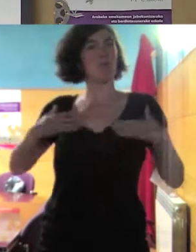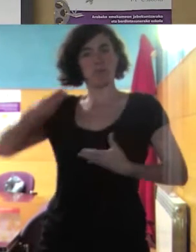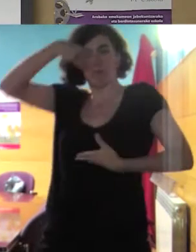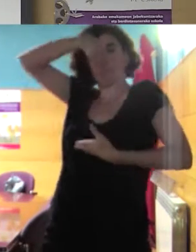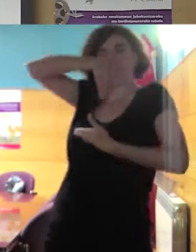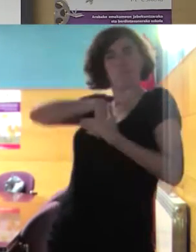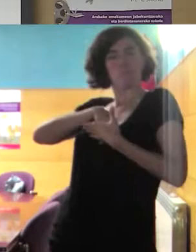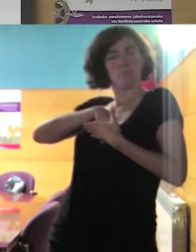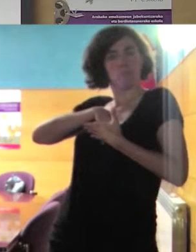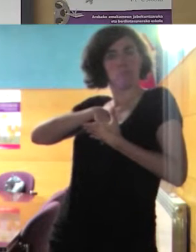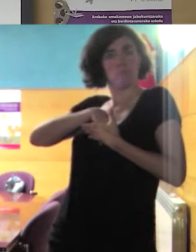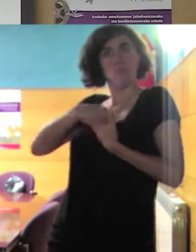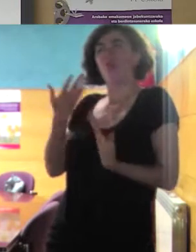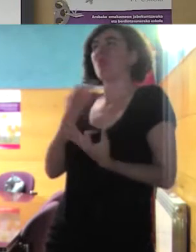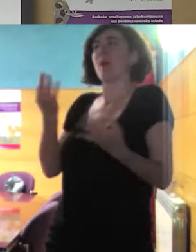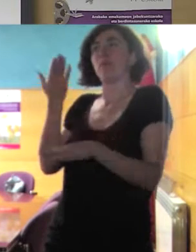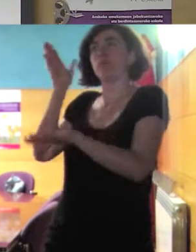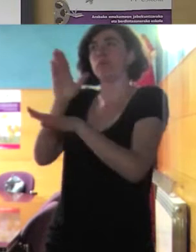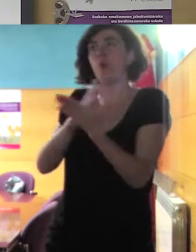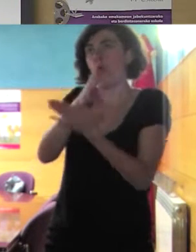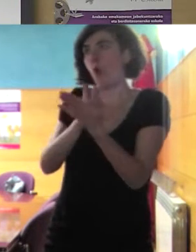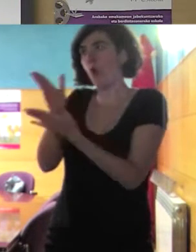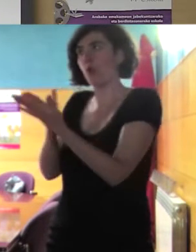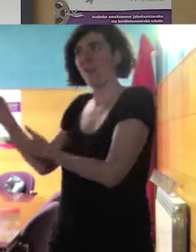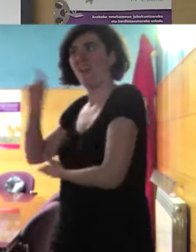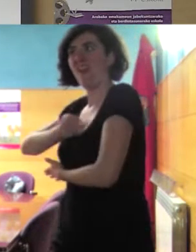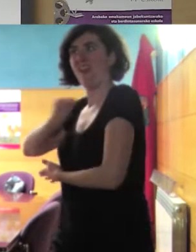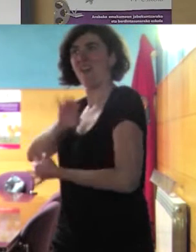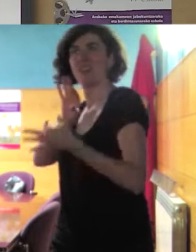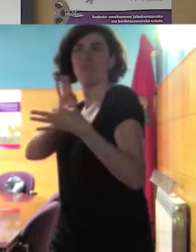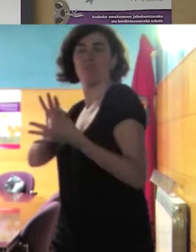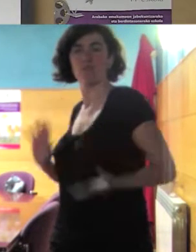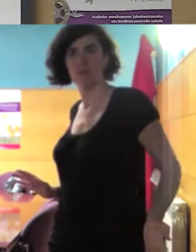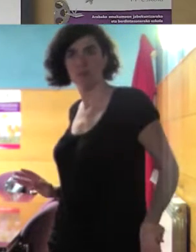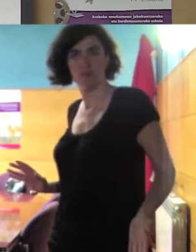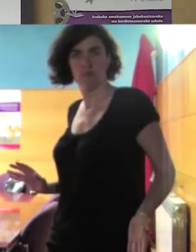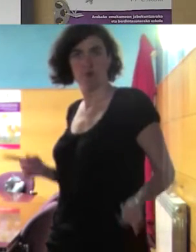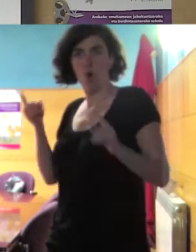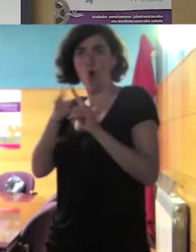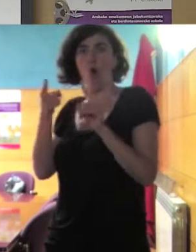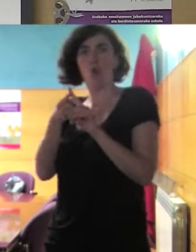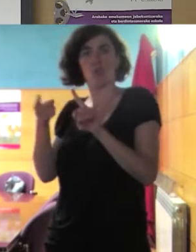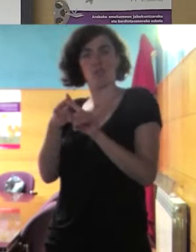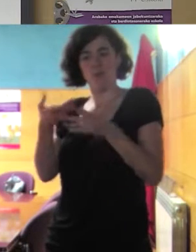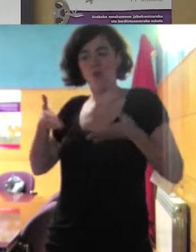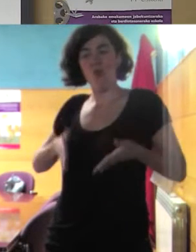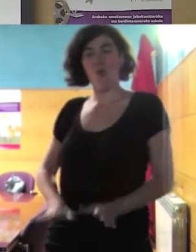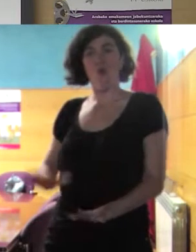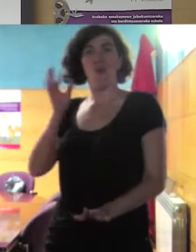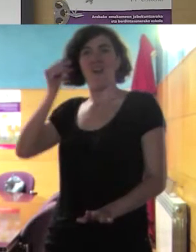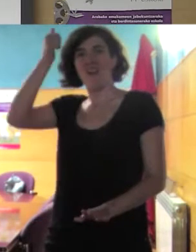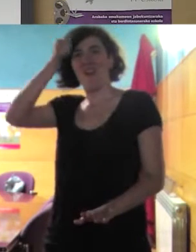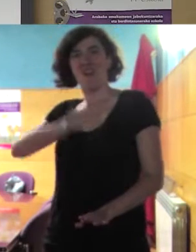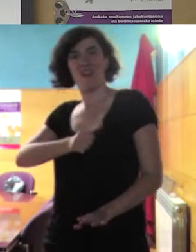para buscar opciones que sean éticas y que sean estratégicas para la chavala para el chaval y a veces yo creo